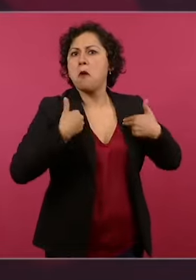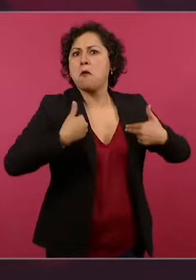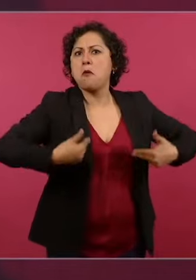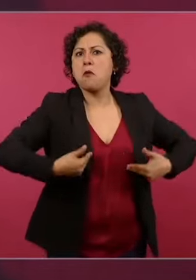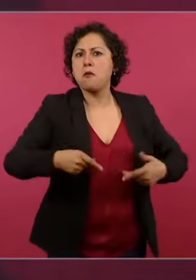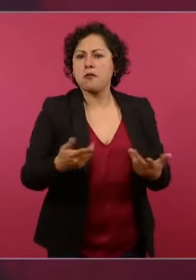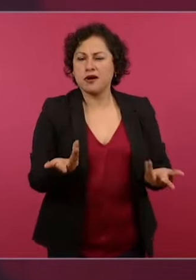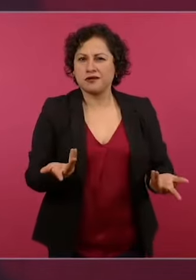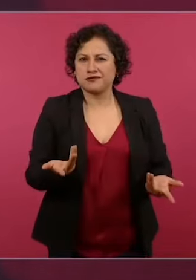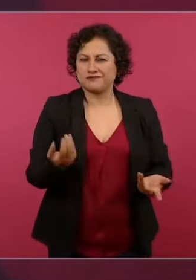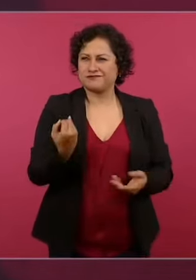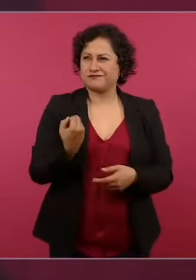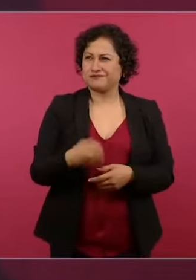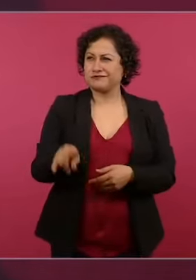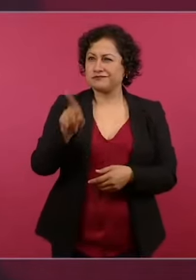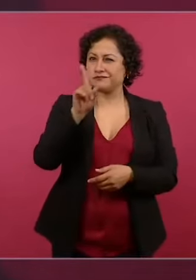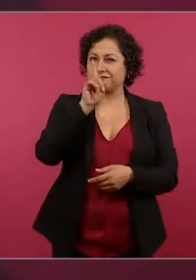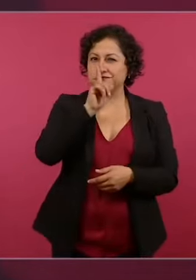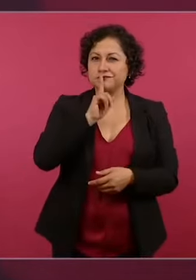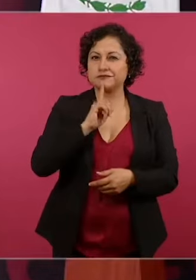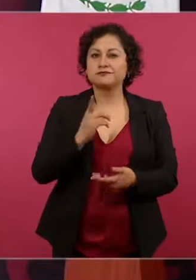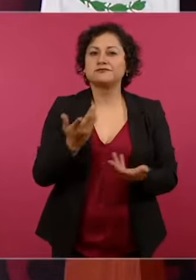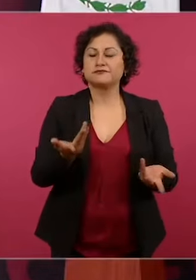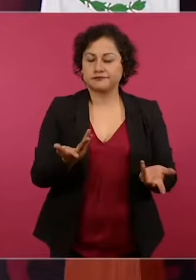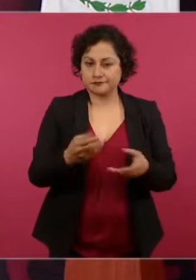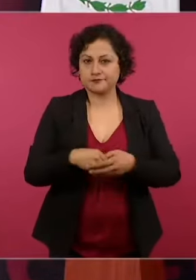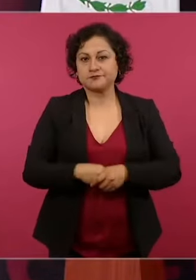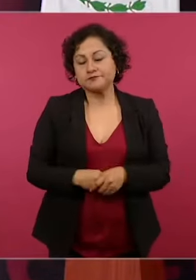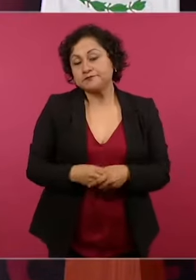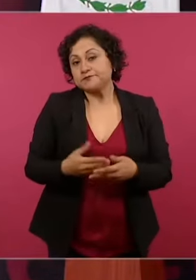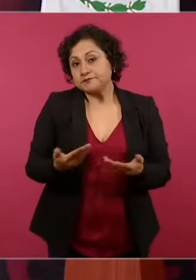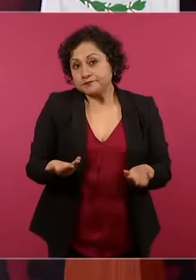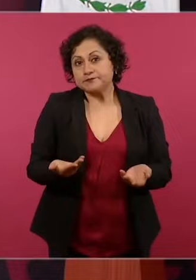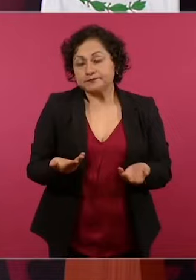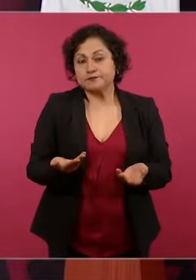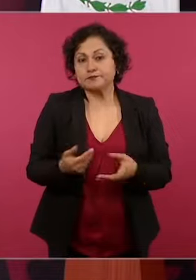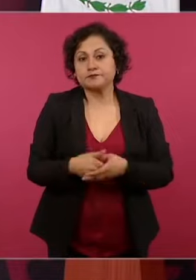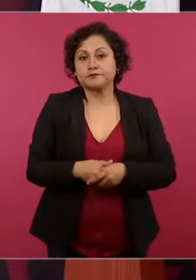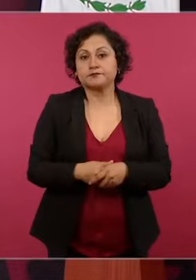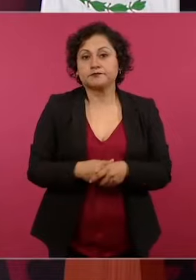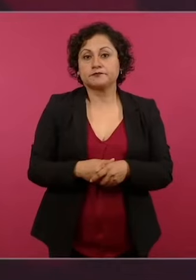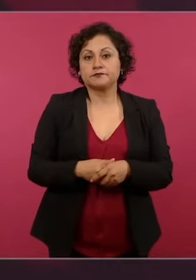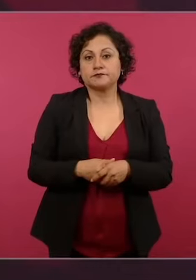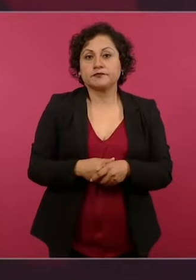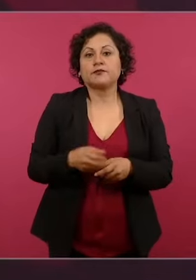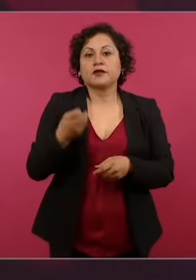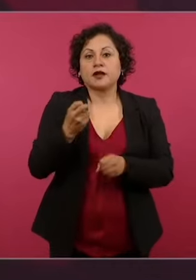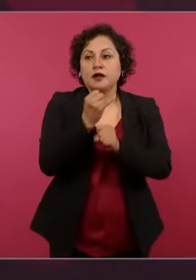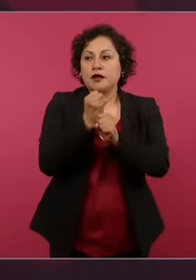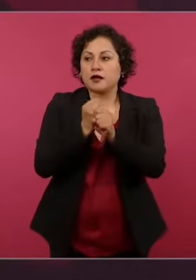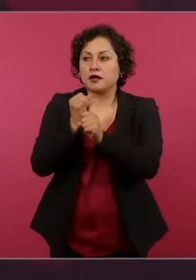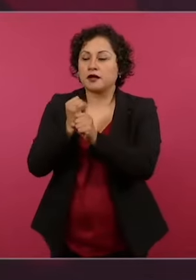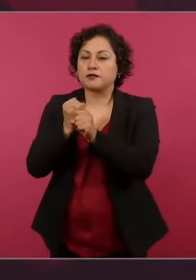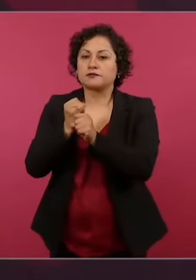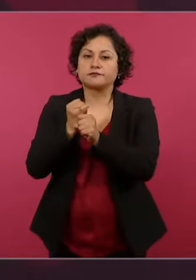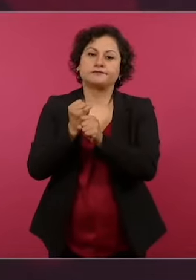personas desaparecidas. Por lo tanto, esto se desmintió, fue falso.